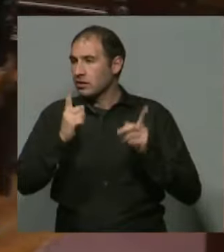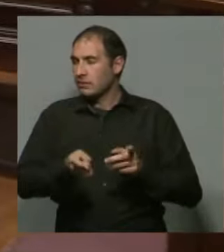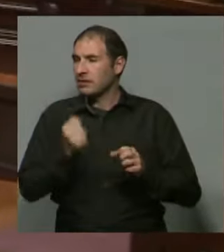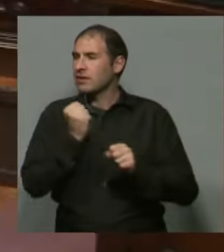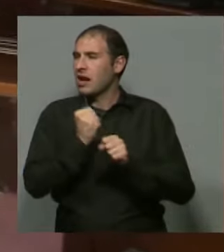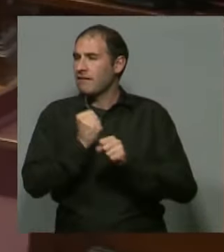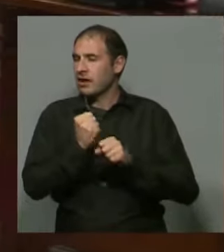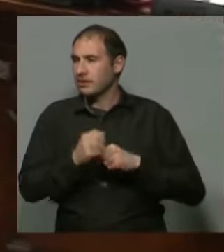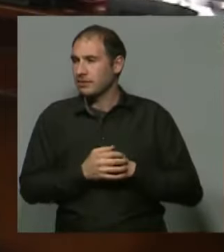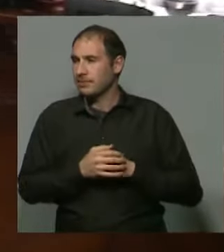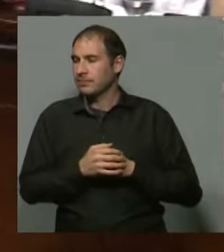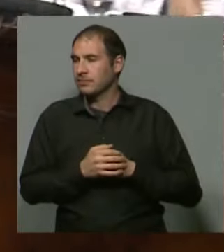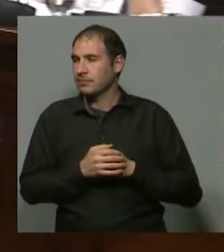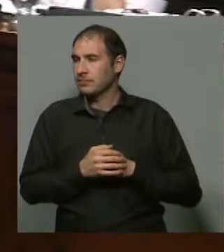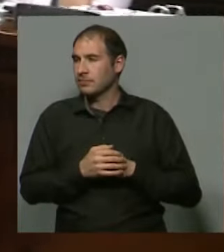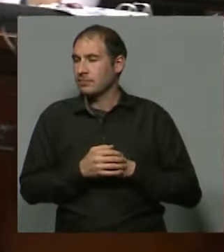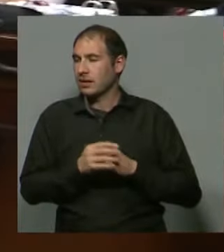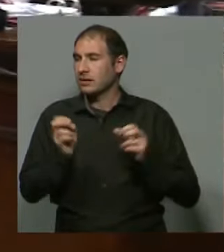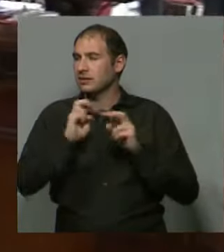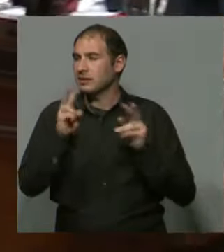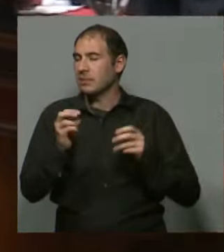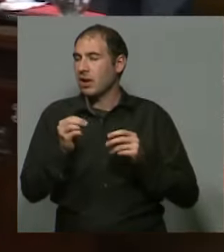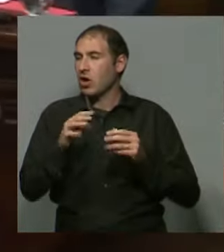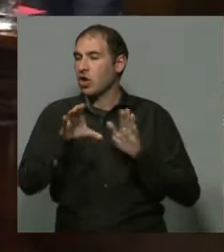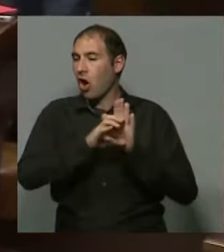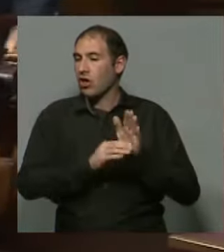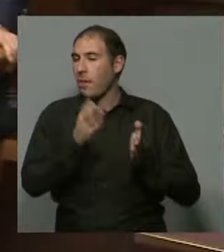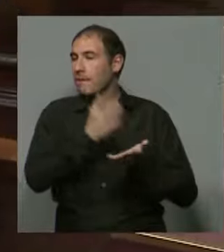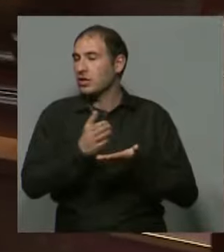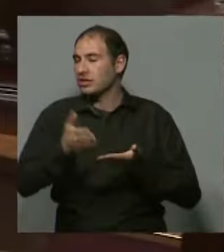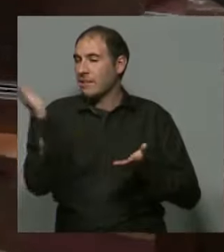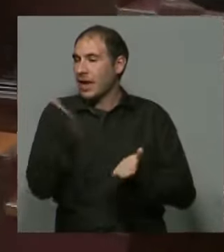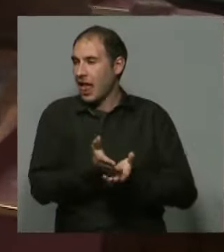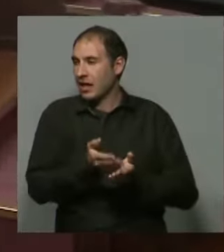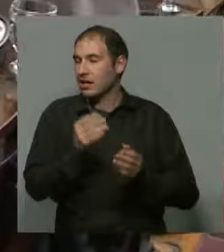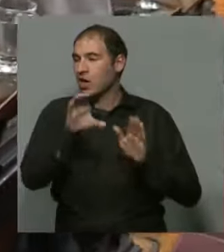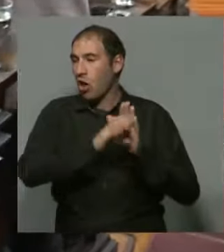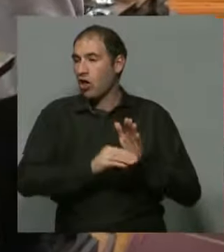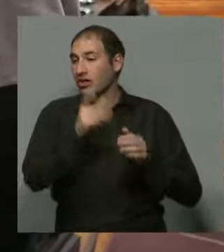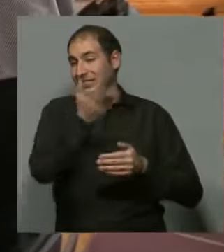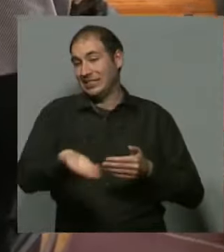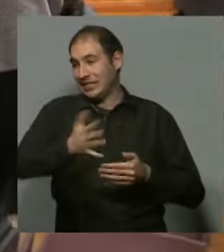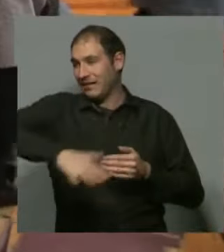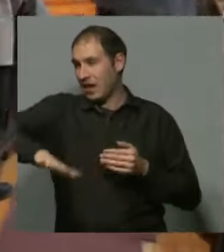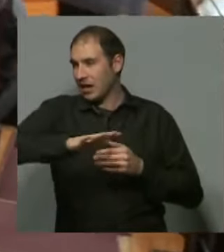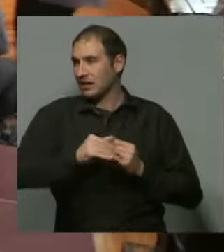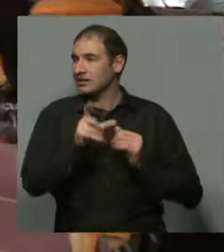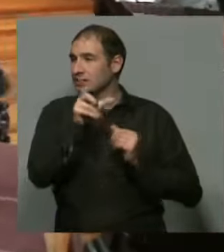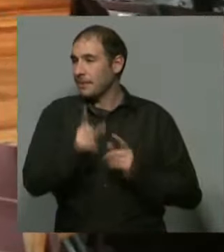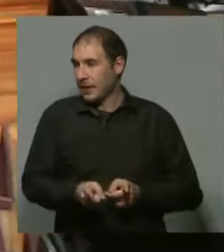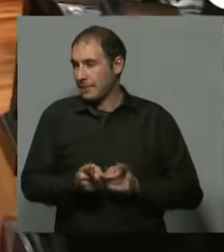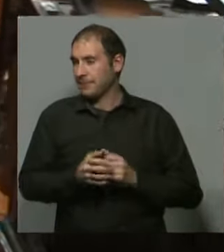trabajado en lo que hace al Código Procesal Penal, al Código Procesal Civil, también